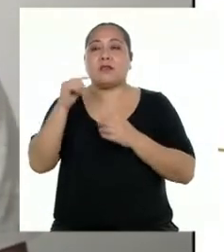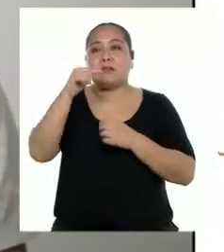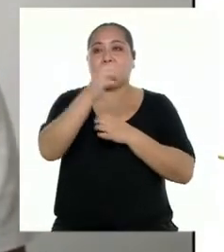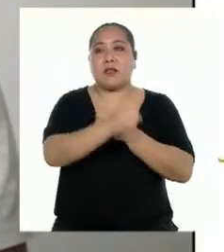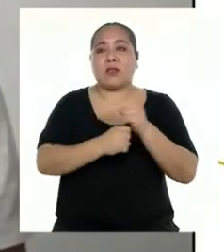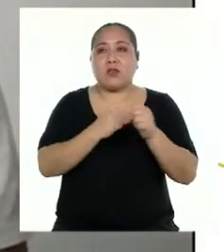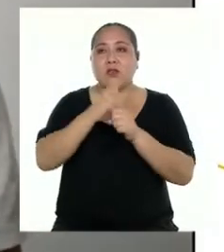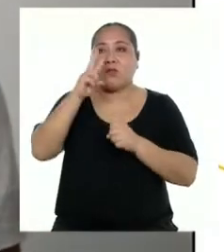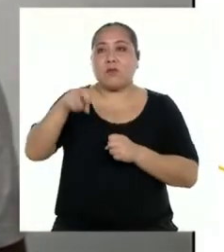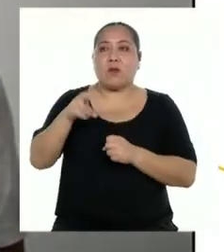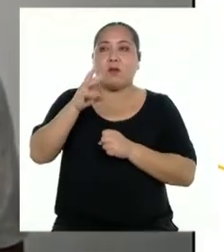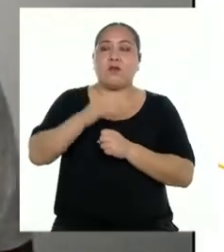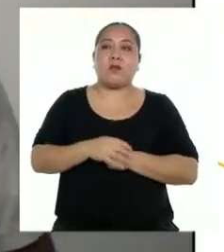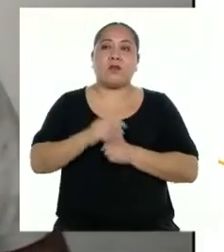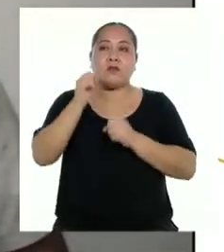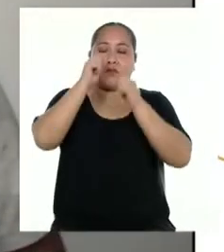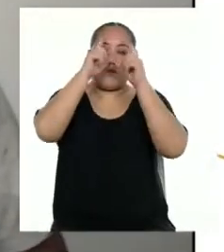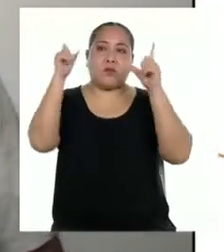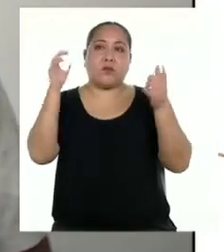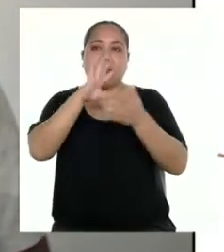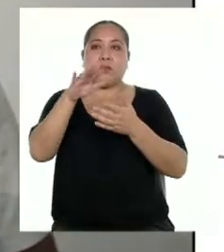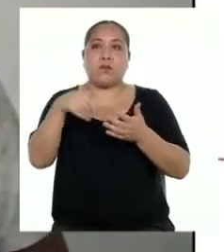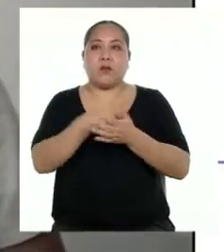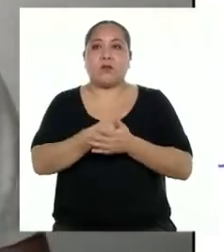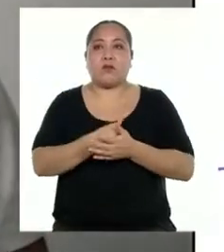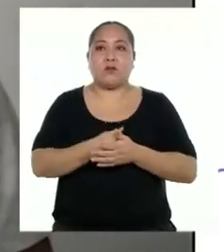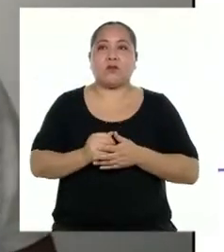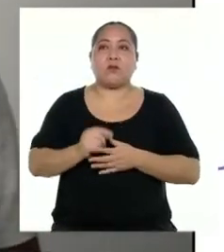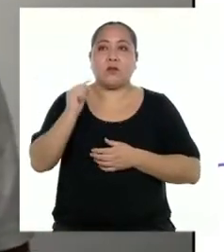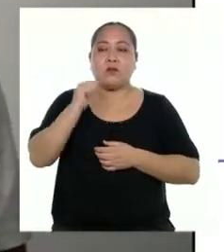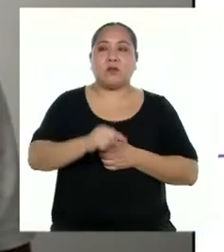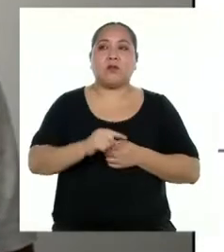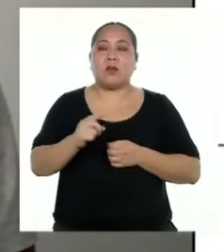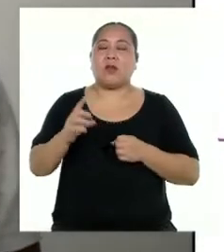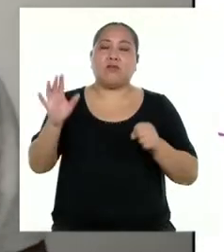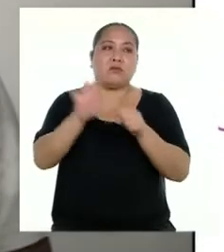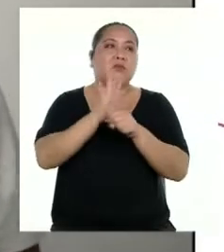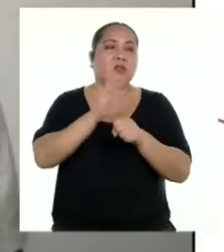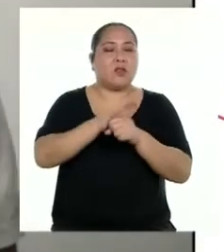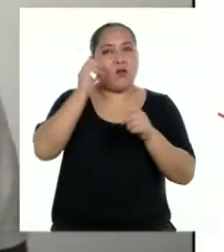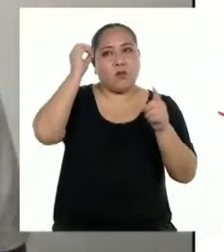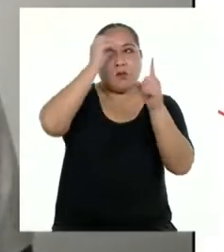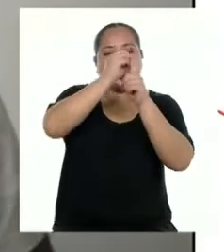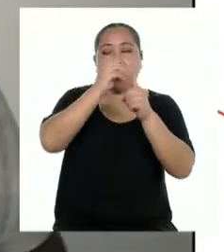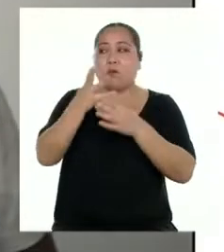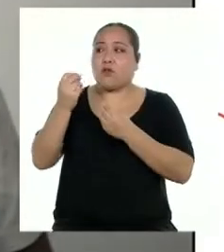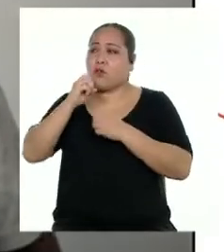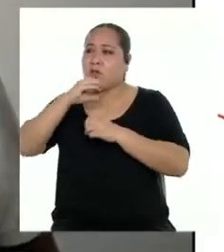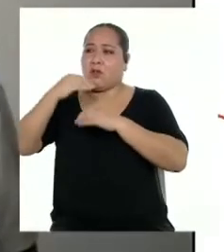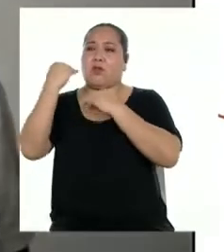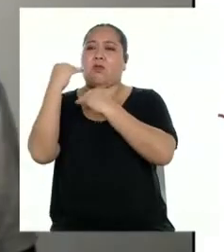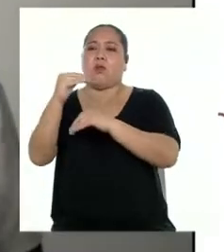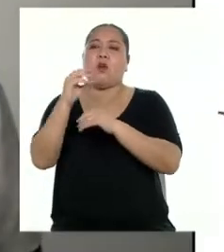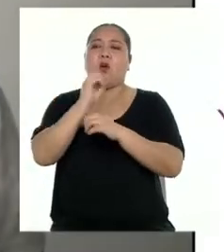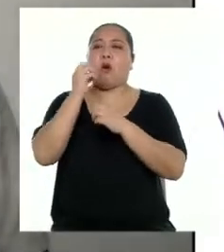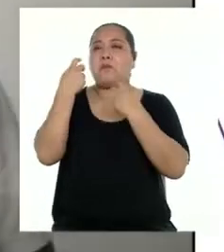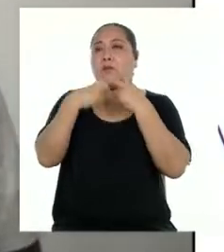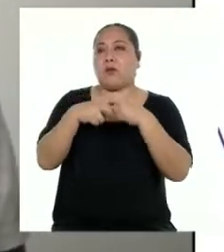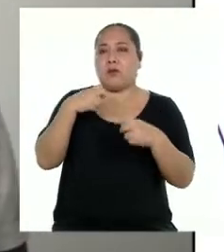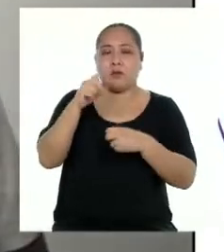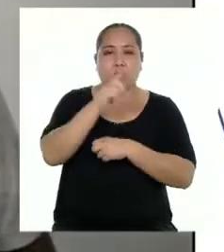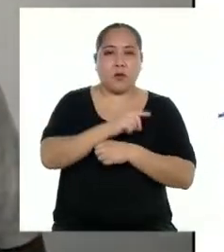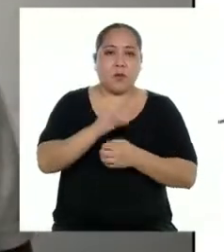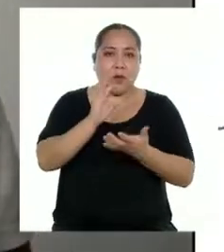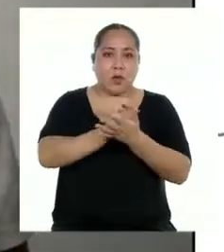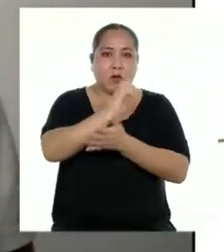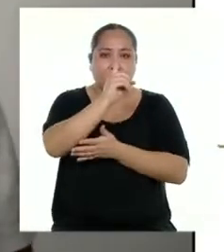2020 la verdad es que ha sido muy sorpresivo para todos. Ha estado lleno de retos. Muchos lo llaman obstáculos o problemas, pero para la